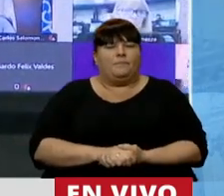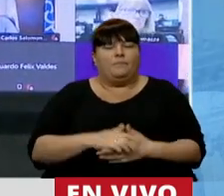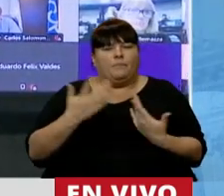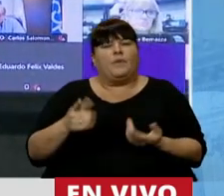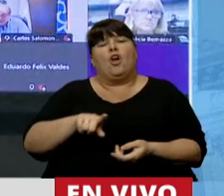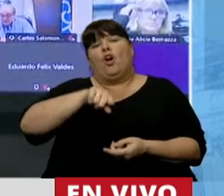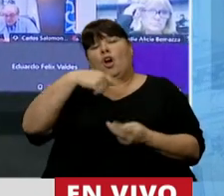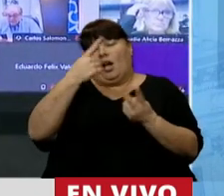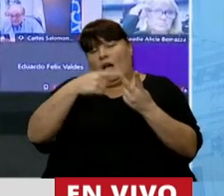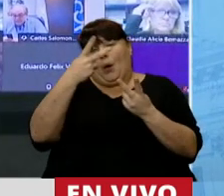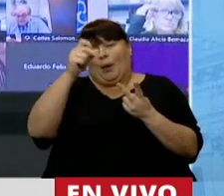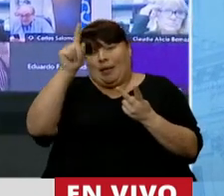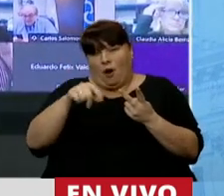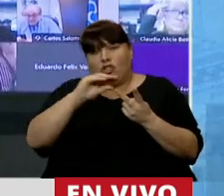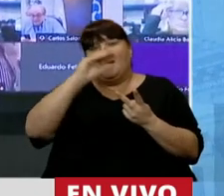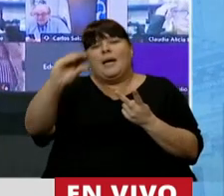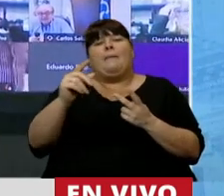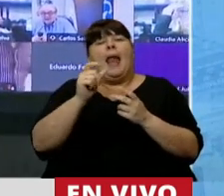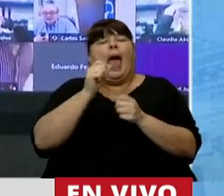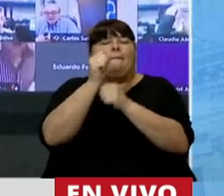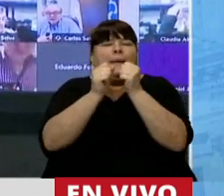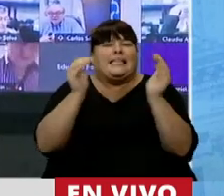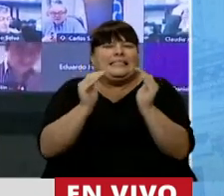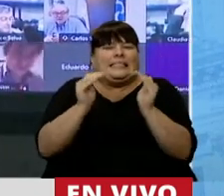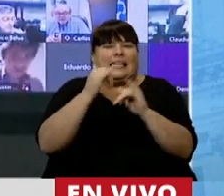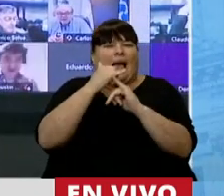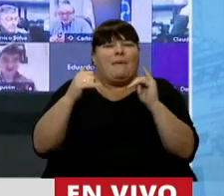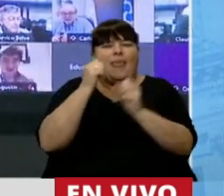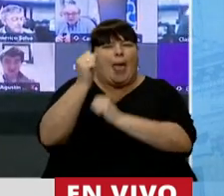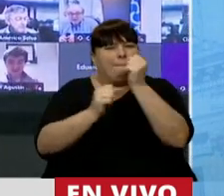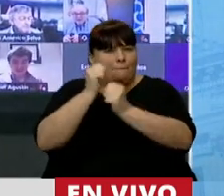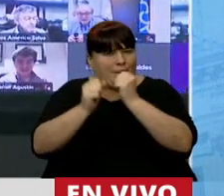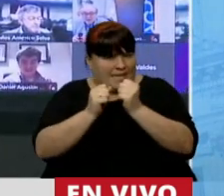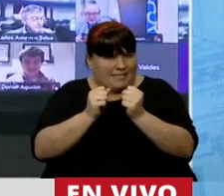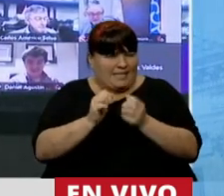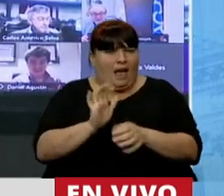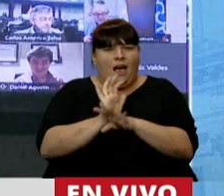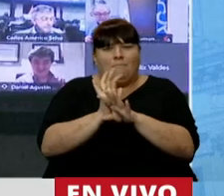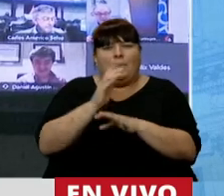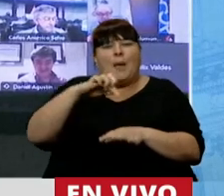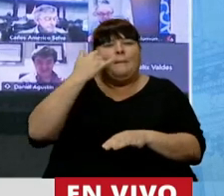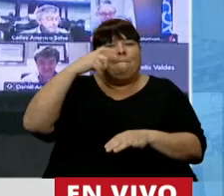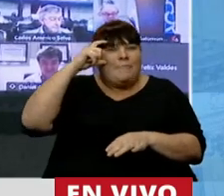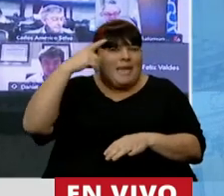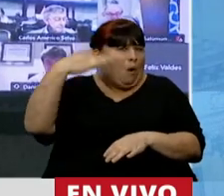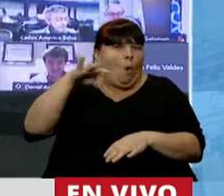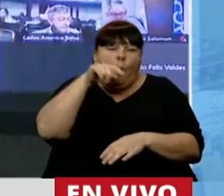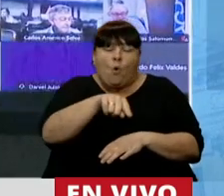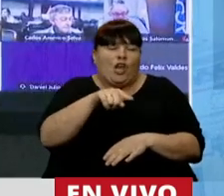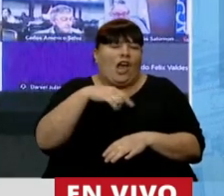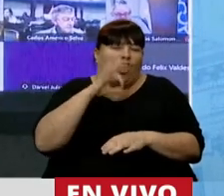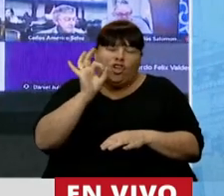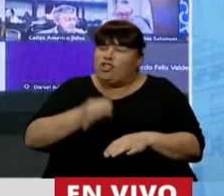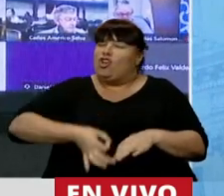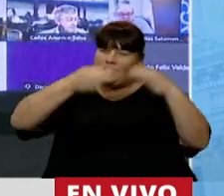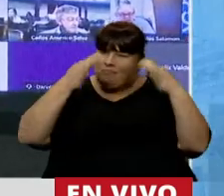Otro 20% va a ir a las micro, pequeñas y medianas empresas, es decir, a nuestras pymes, a las únicas que sabemos